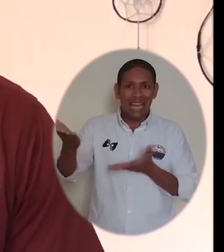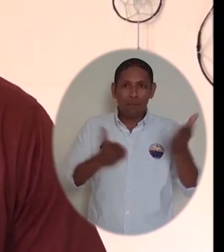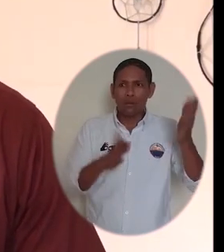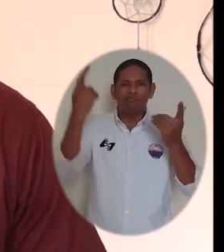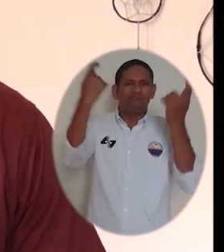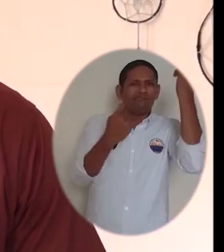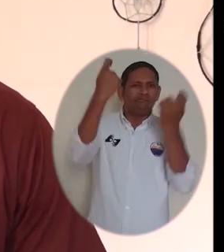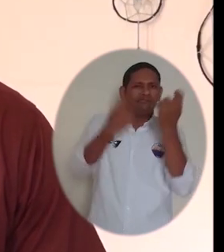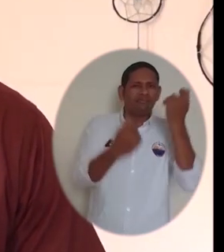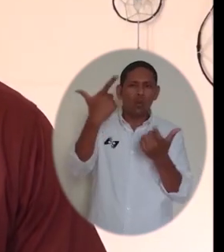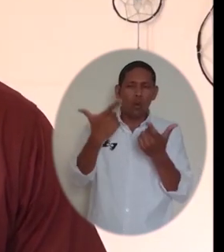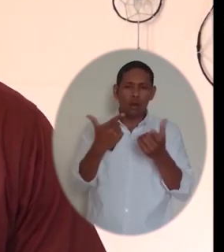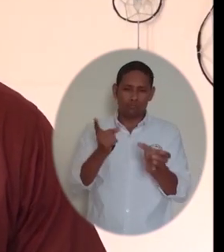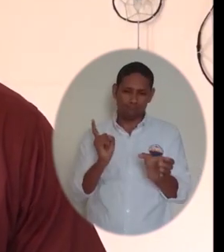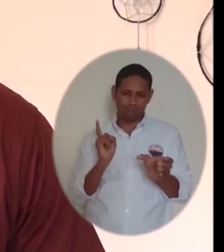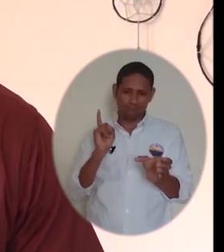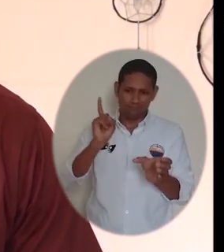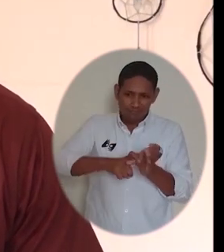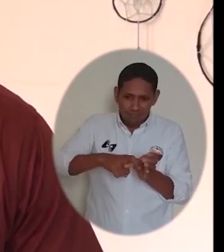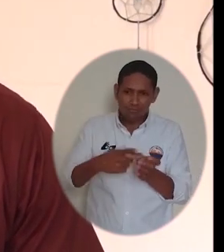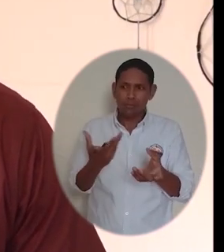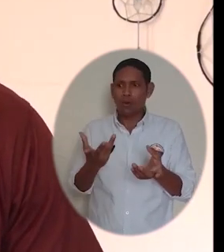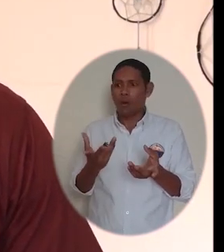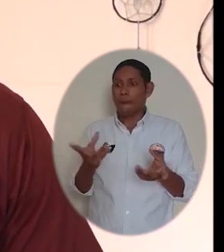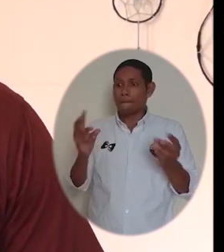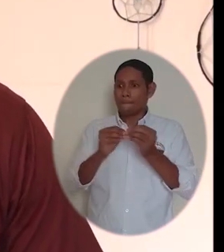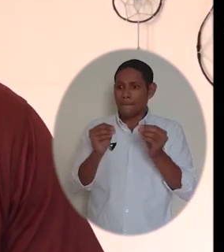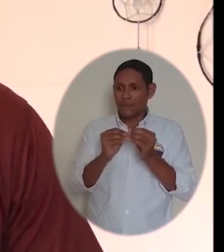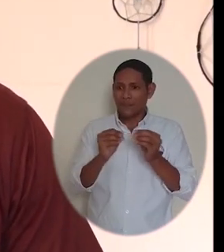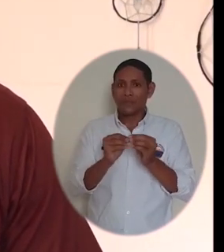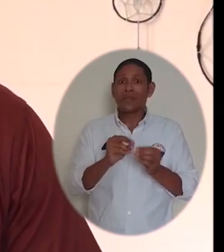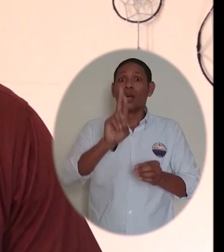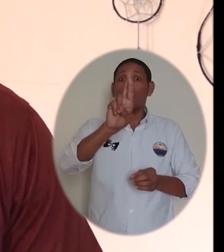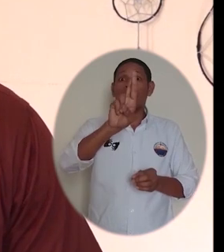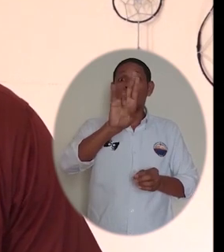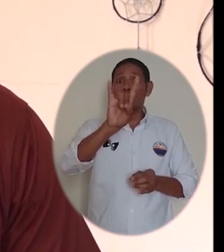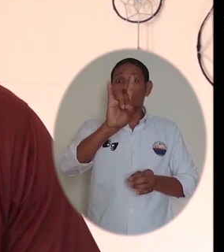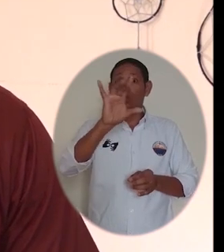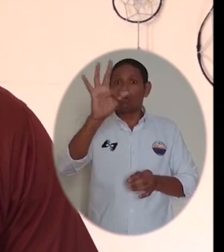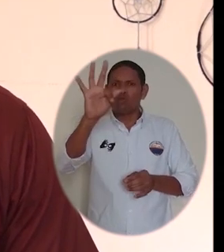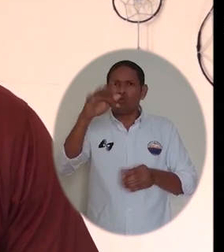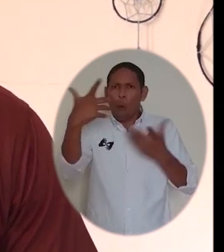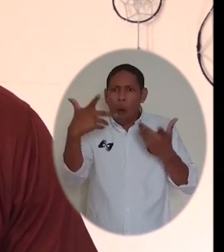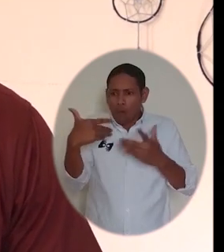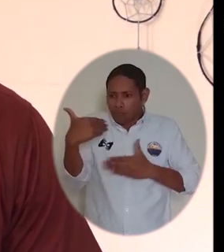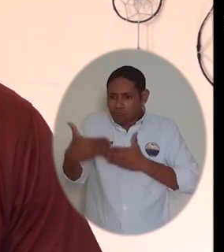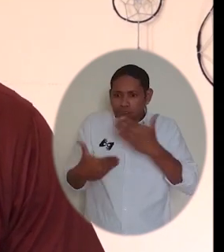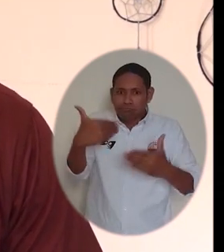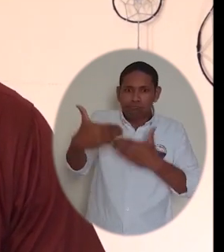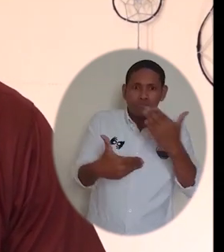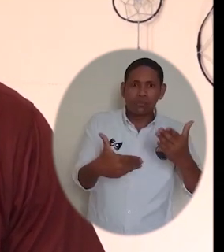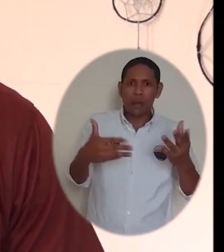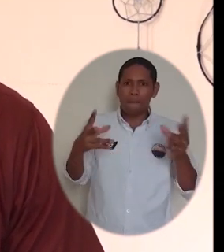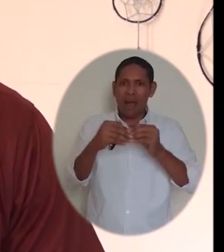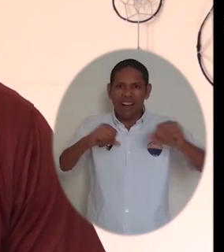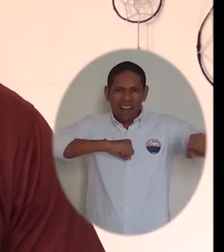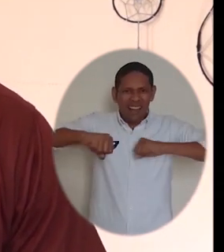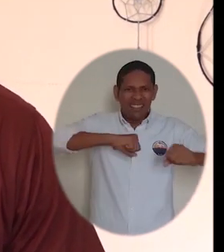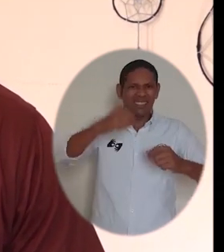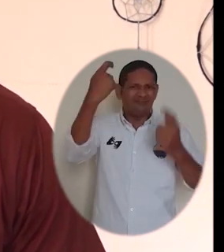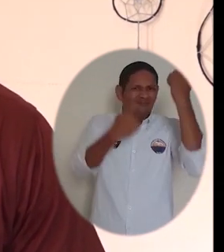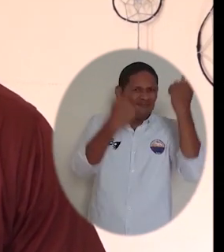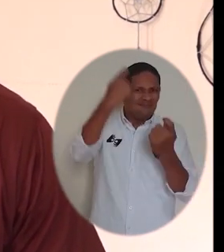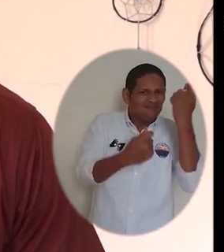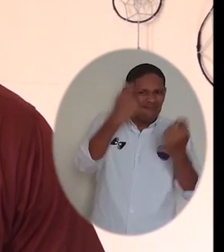servicios que prestará el consultorio empresarial y contable estará la inscripción actualización y cancelación del registro único tributario